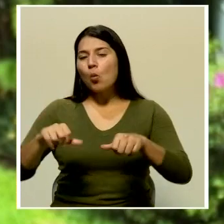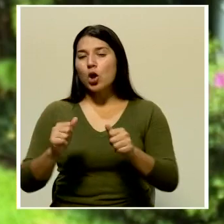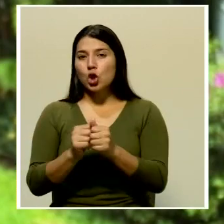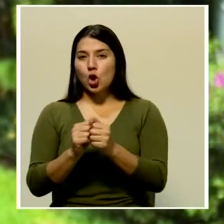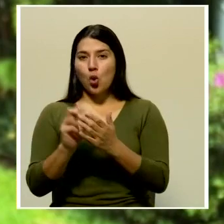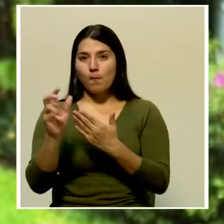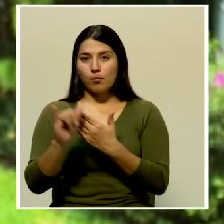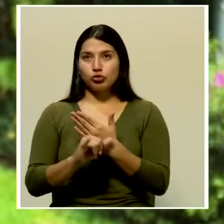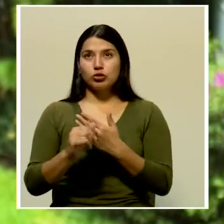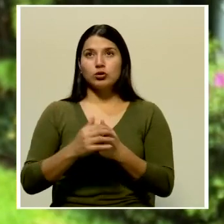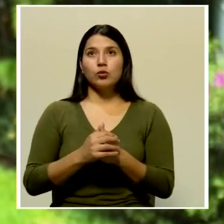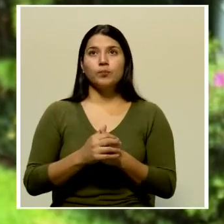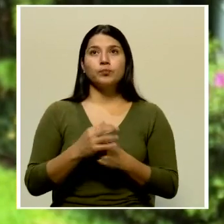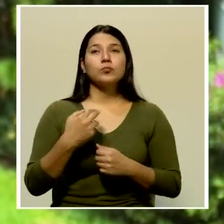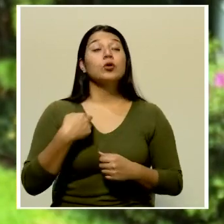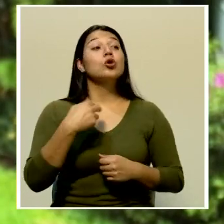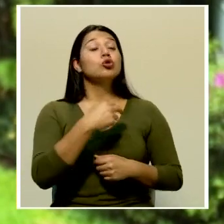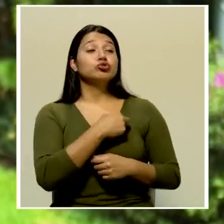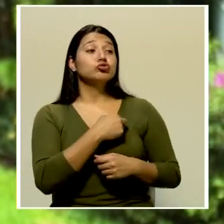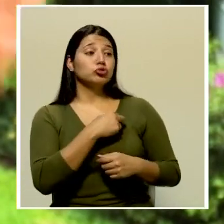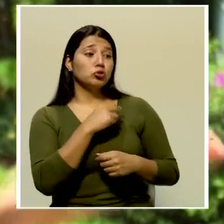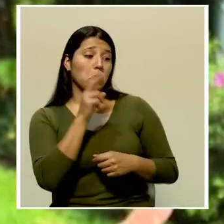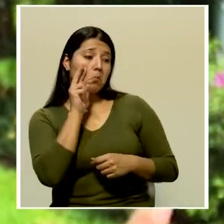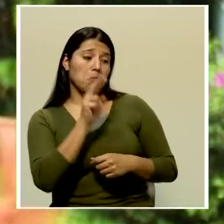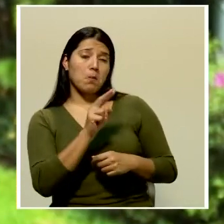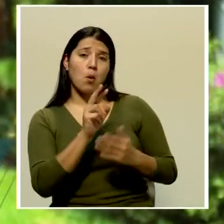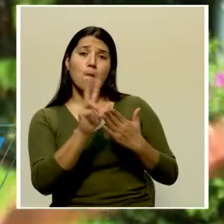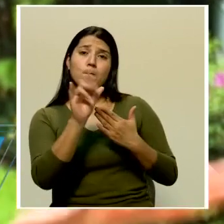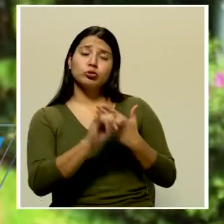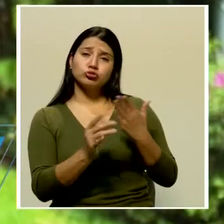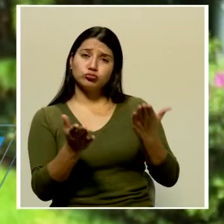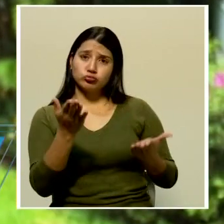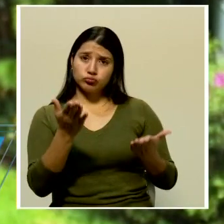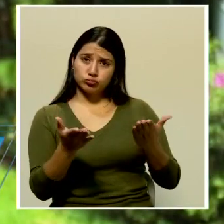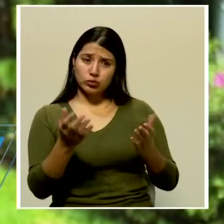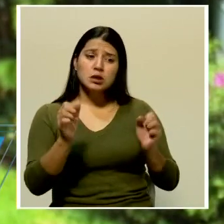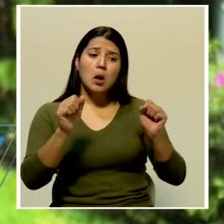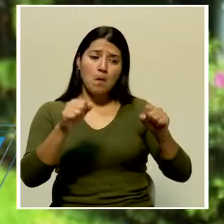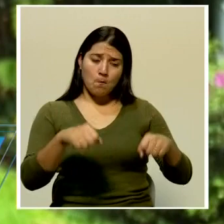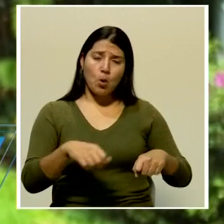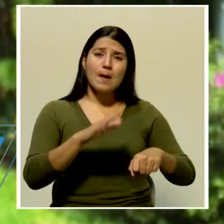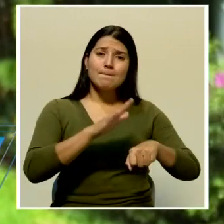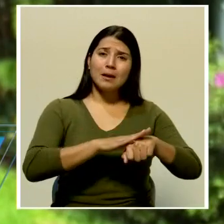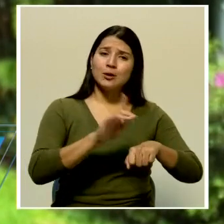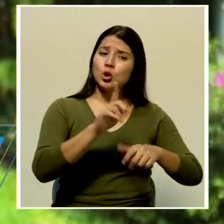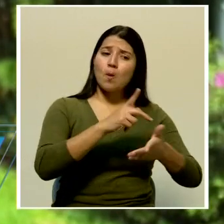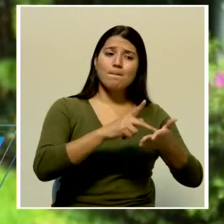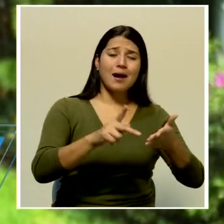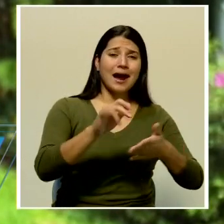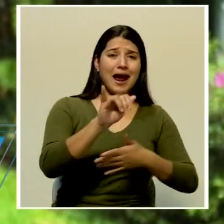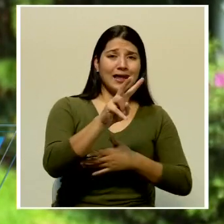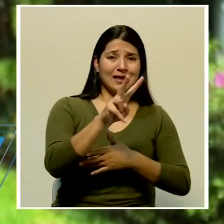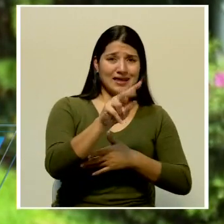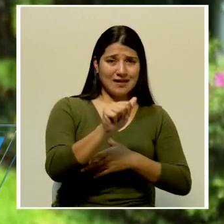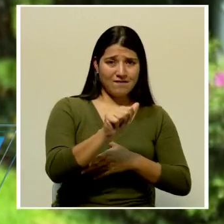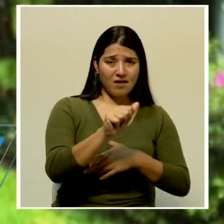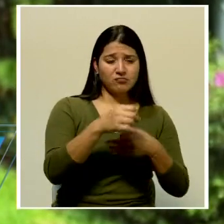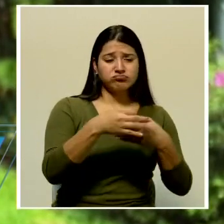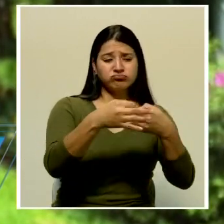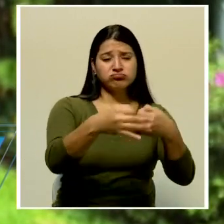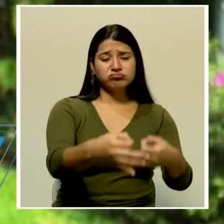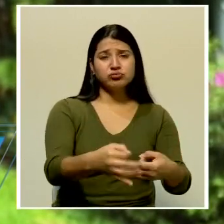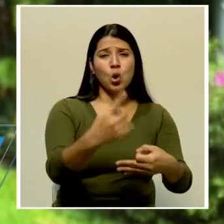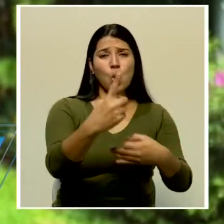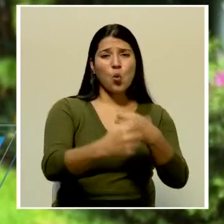estamos justamente con un proyecto equilibrado en términos de que se puede hacer la exoneración, pero hay una fuente que sustituye esos recursos.